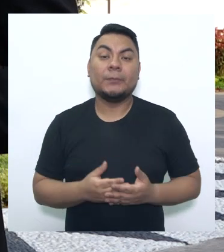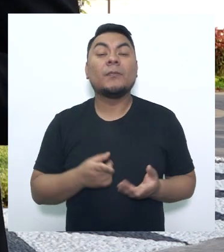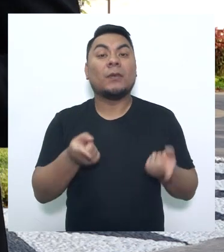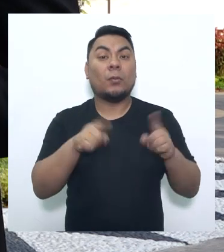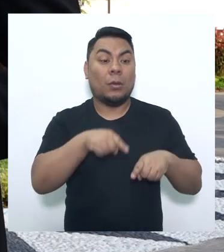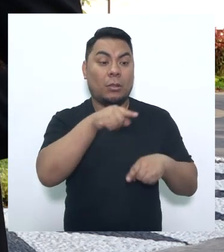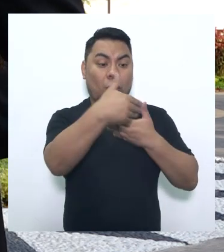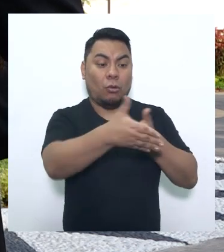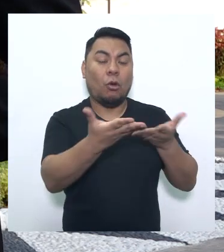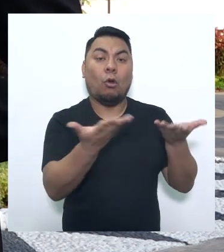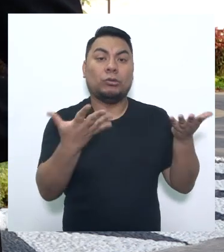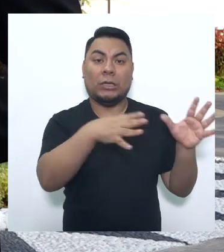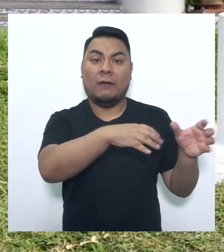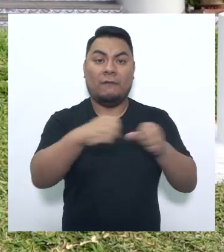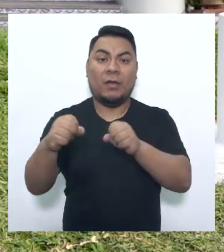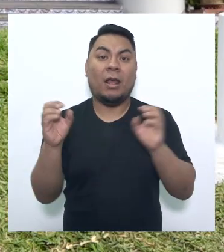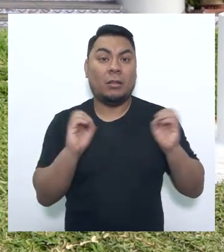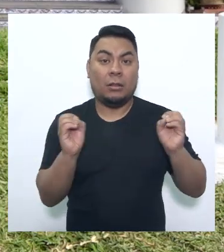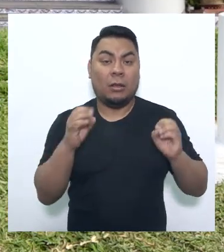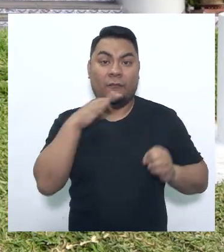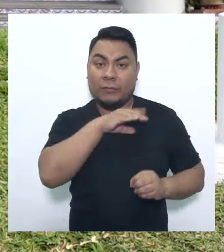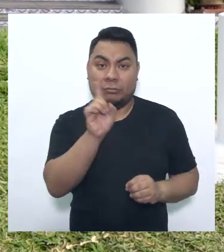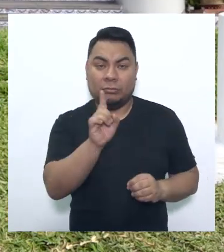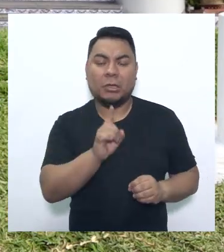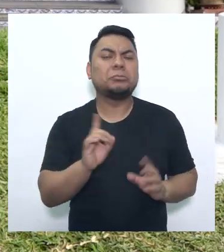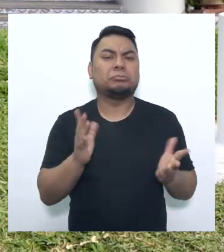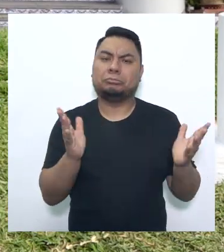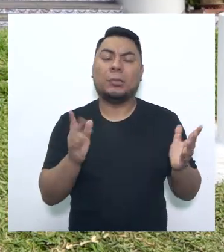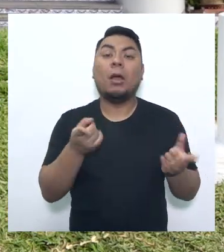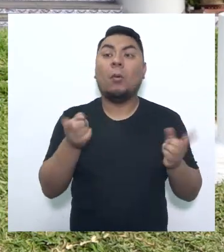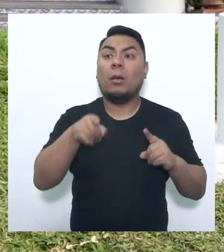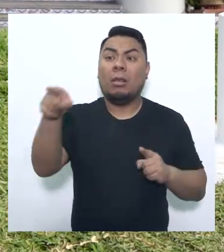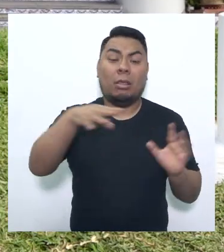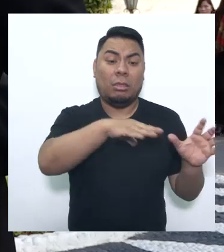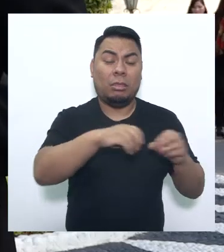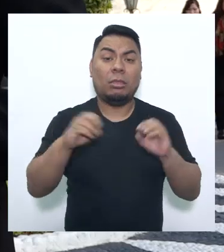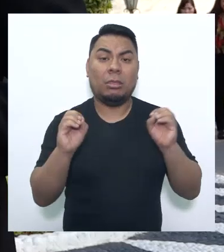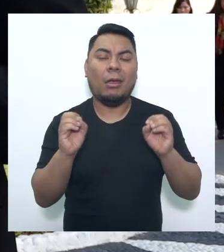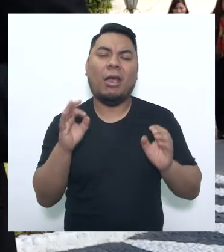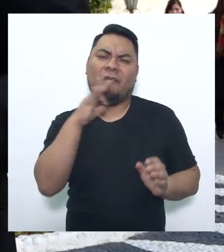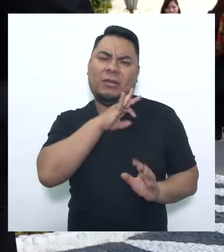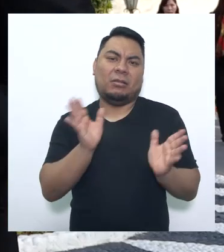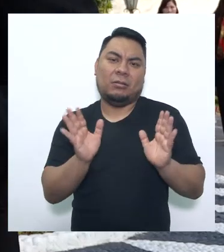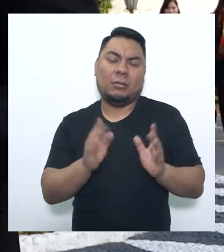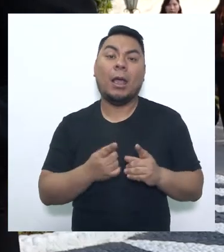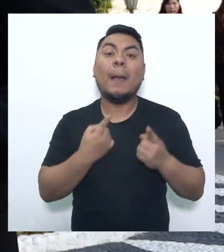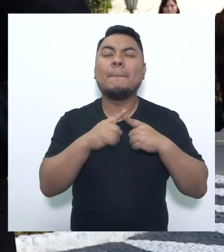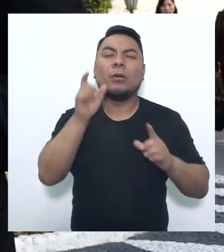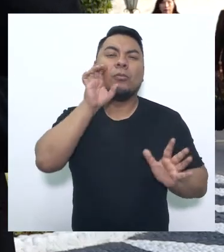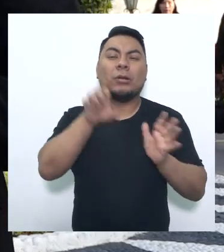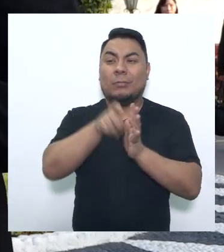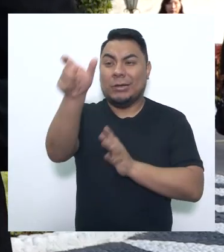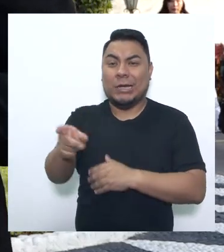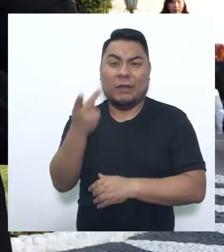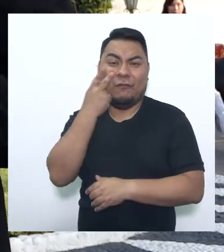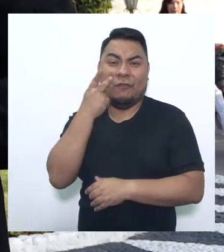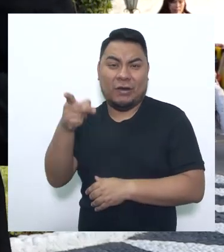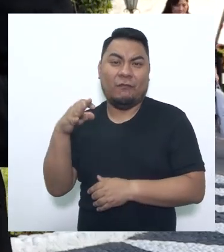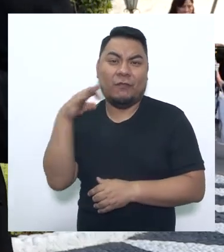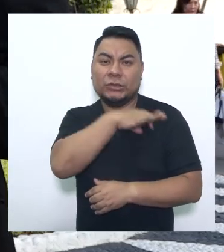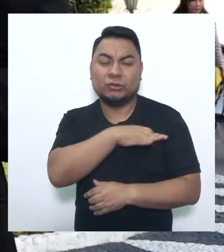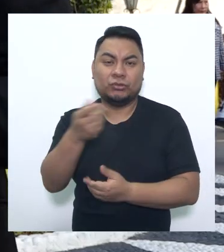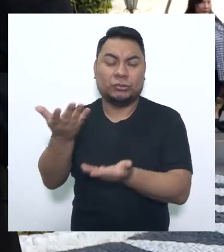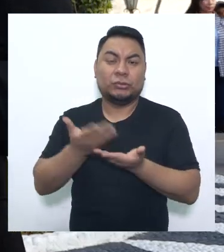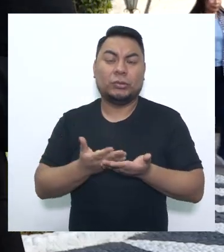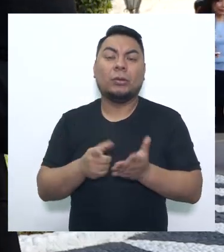¿no se configura el delito de estafa? No, en ese caso no habría delito de estafa. Si el presunto estafador, antes de disponer